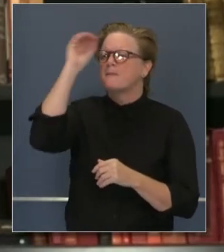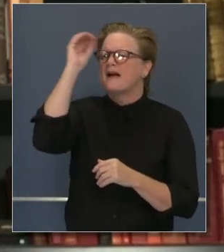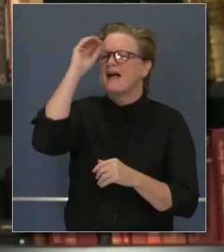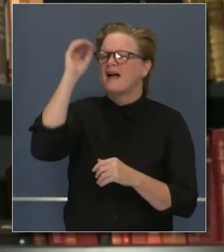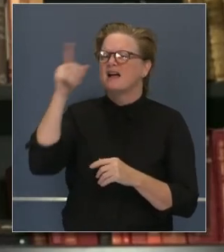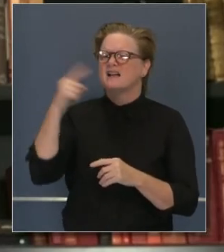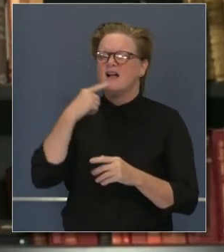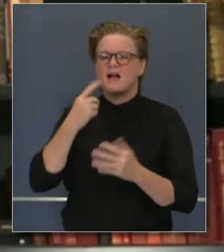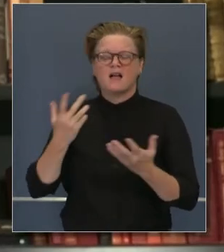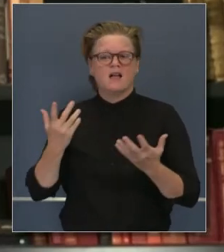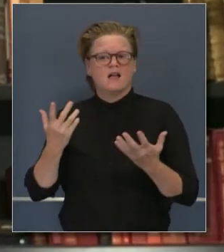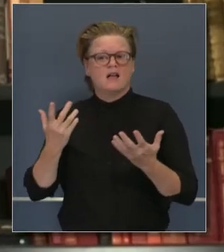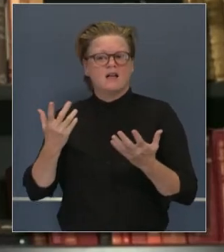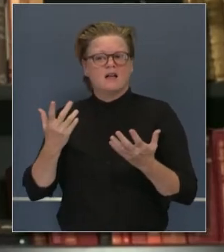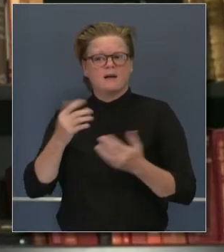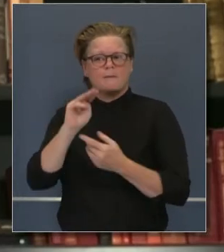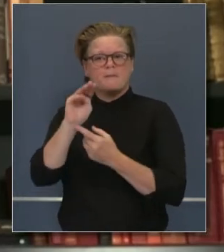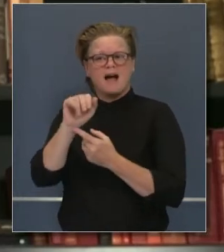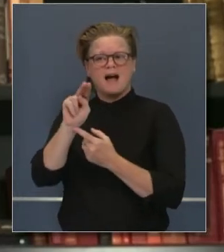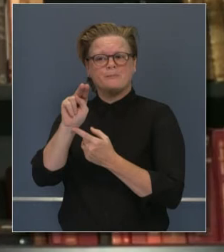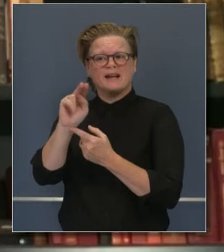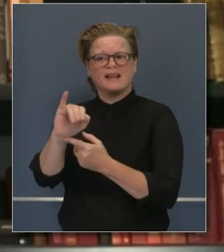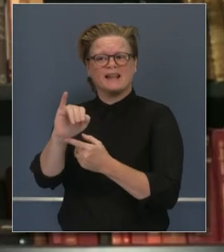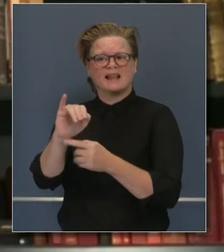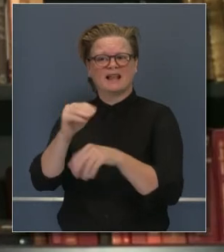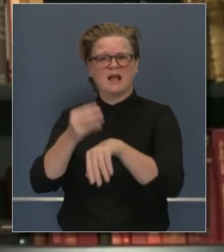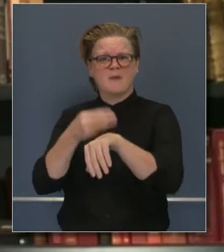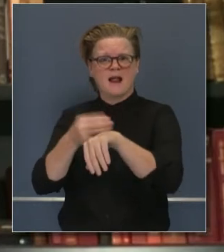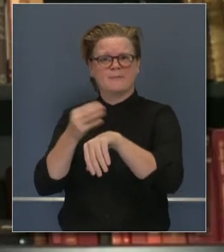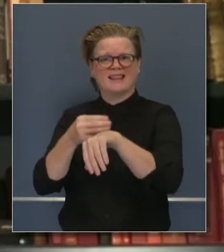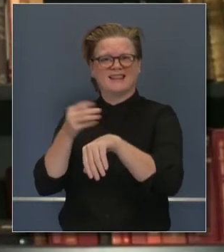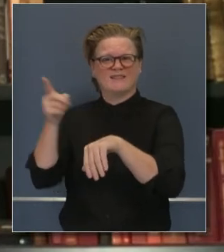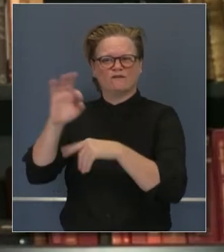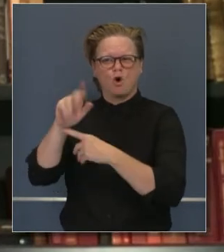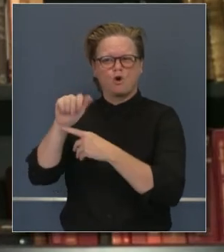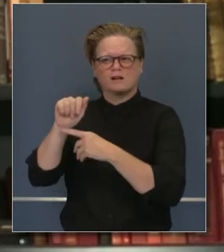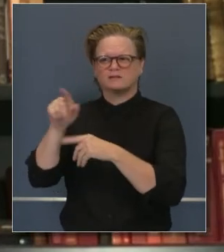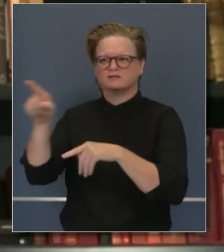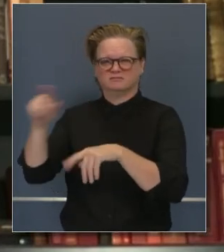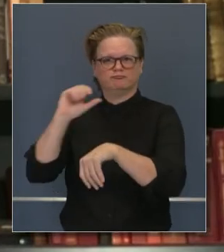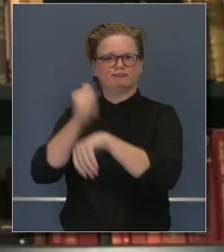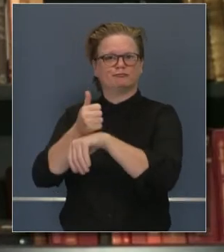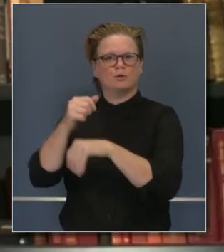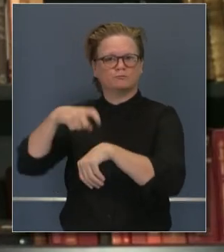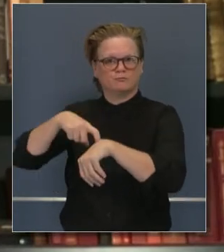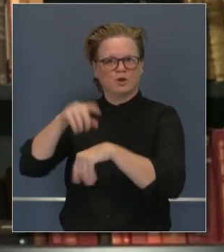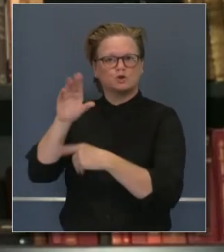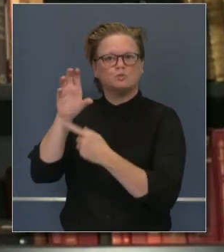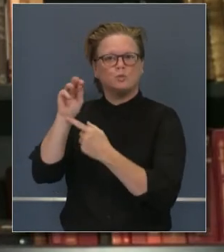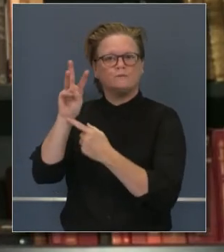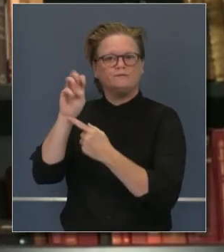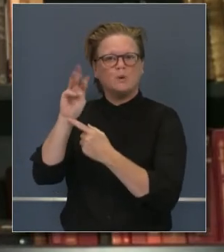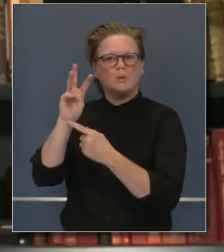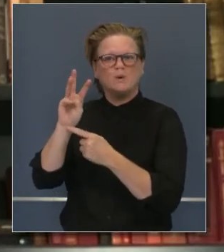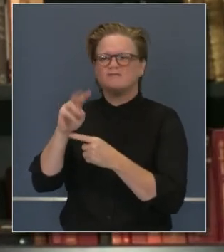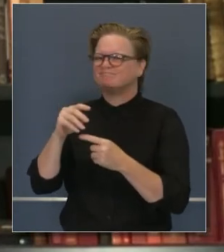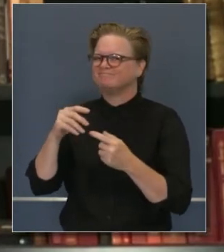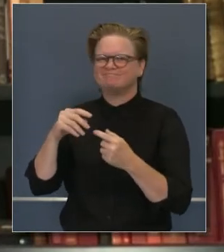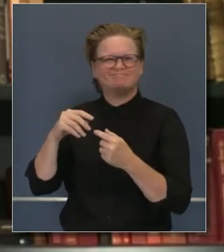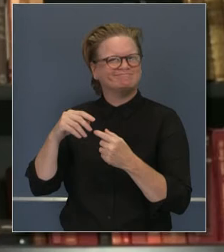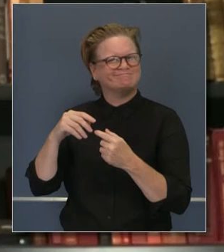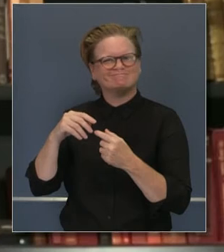ir en contra suya. Pero en Miami hicieron un toque de queda y se dieron cuenta que no funcionaba porque esto hacía que la gente ir a muchas